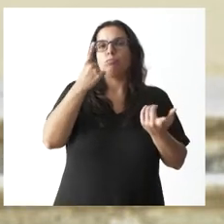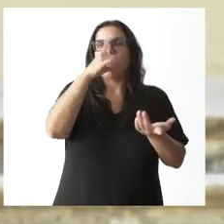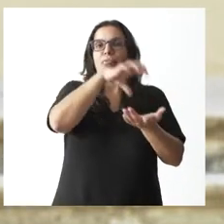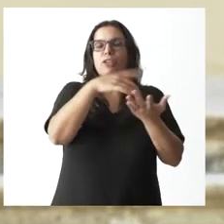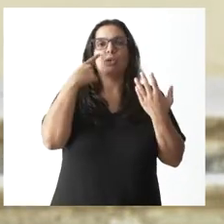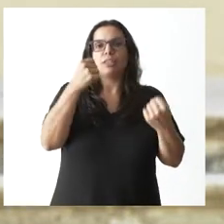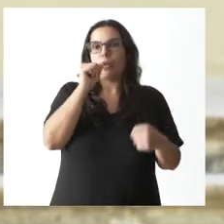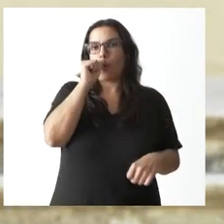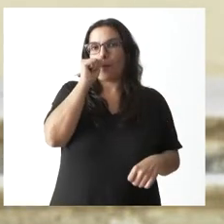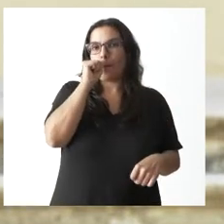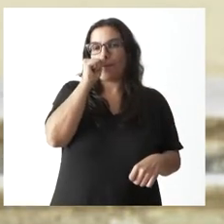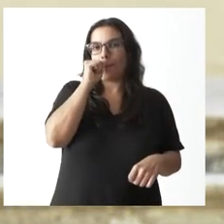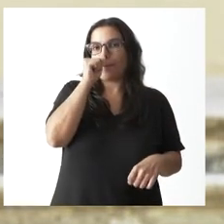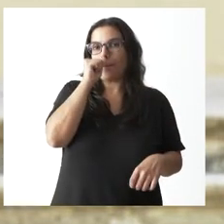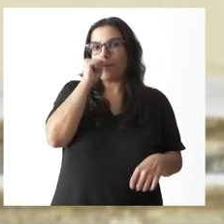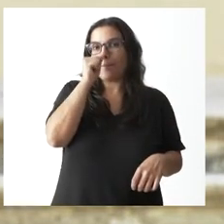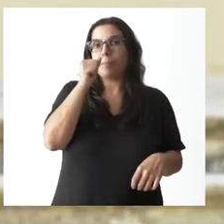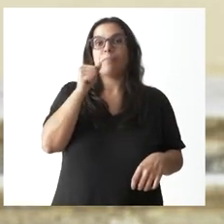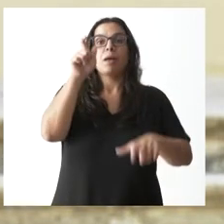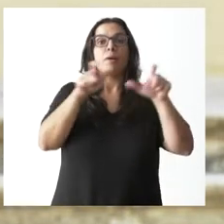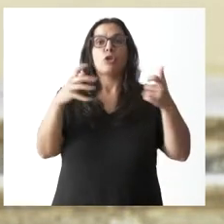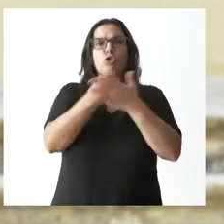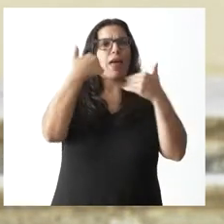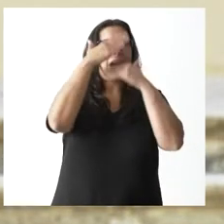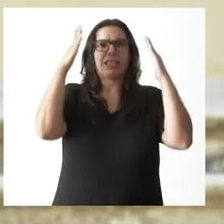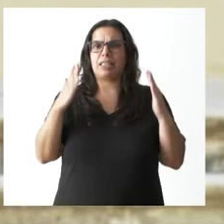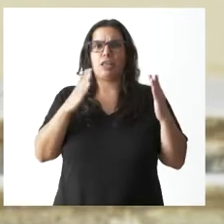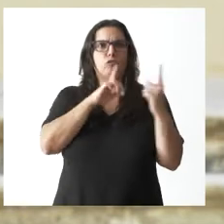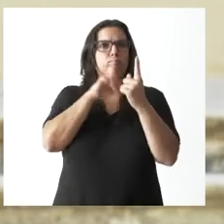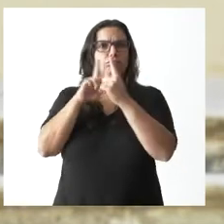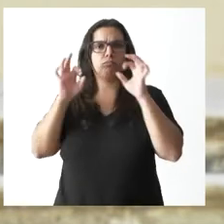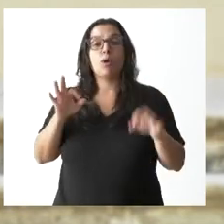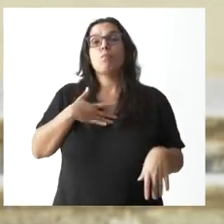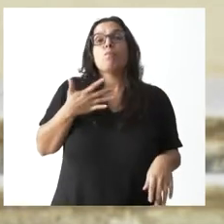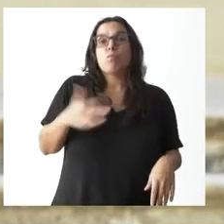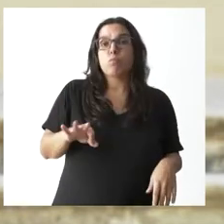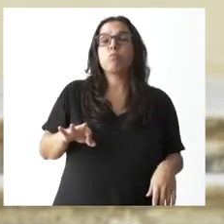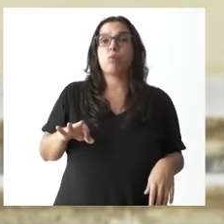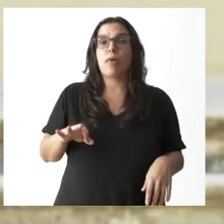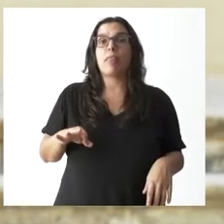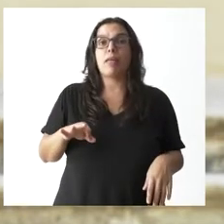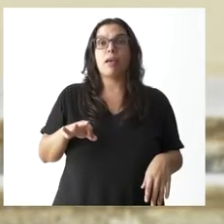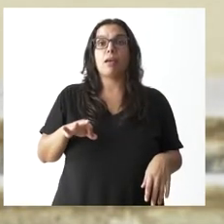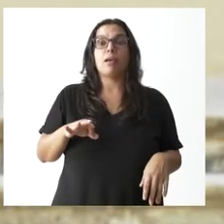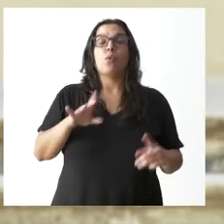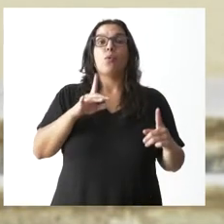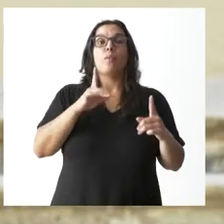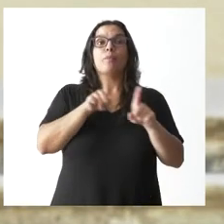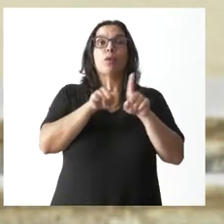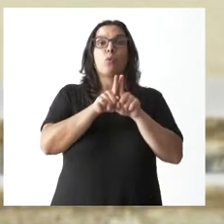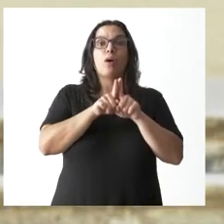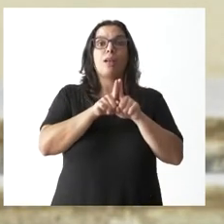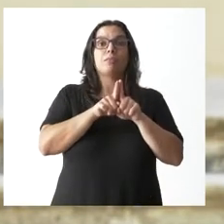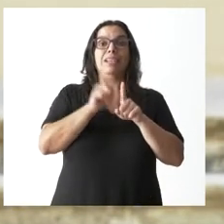salud. Se han atendido a todas las personas. Es posible que se haya podido bajar la frecuentación de